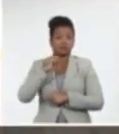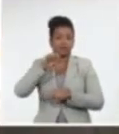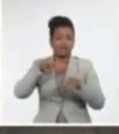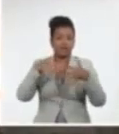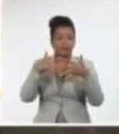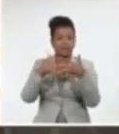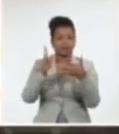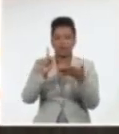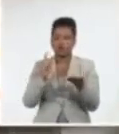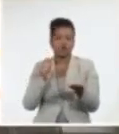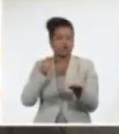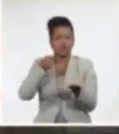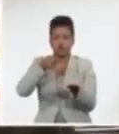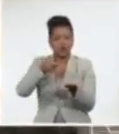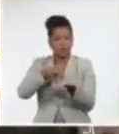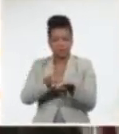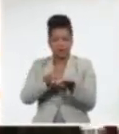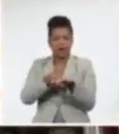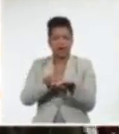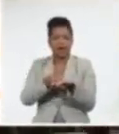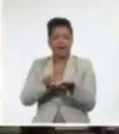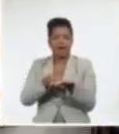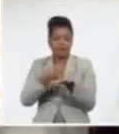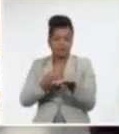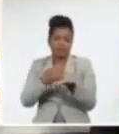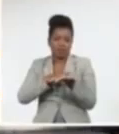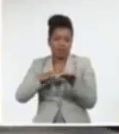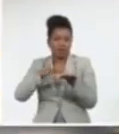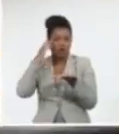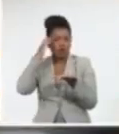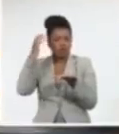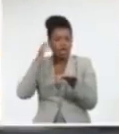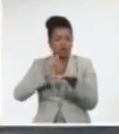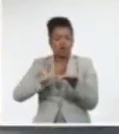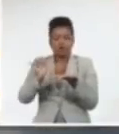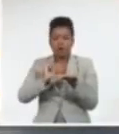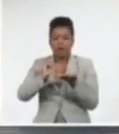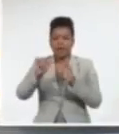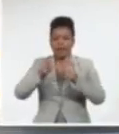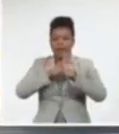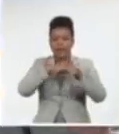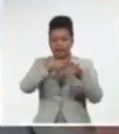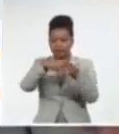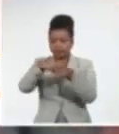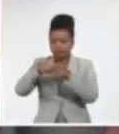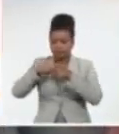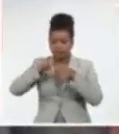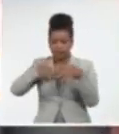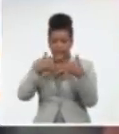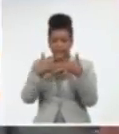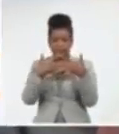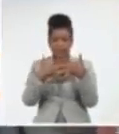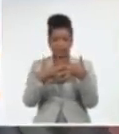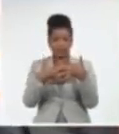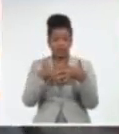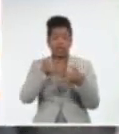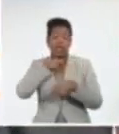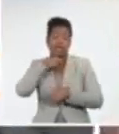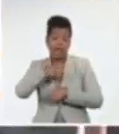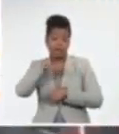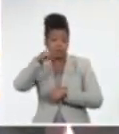impuestos y alteró deducciones, entre otras prácticas corporativas y legales. De ser encontrado culpable,